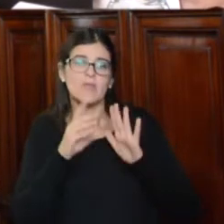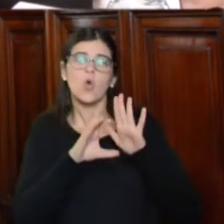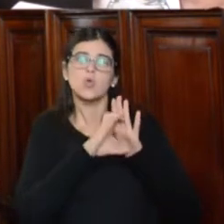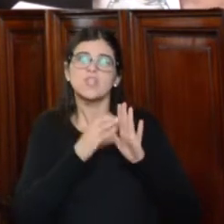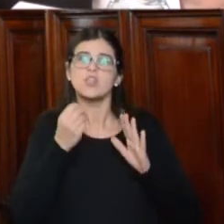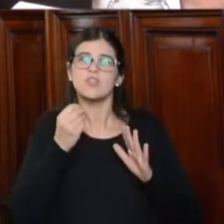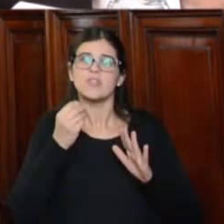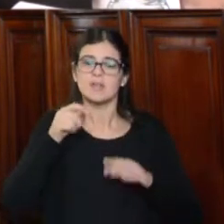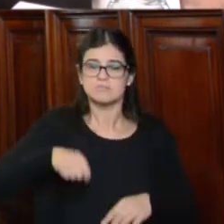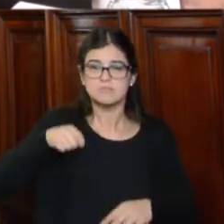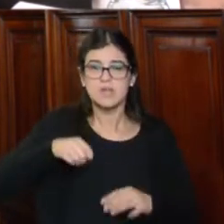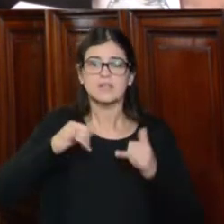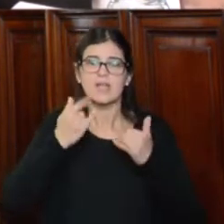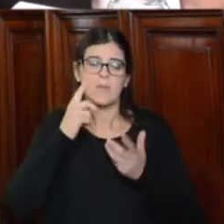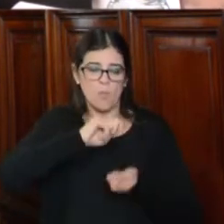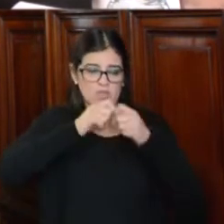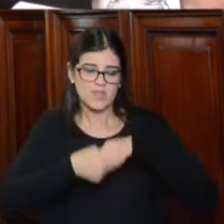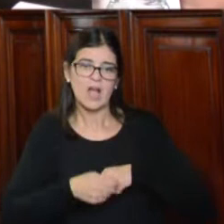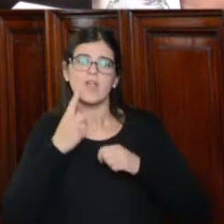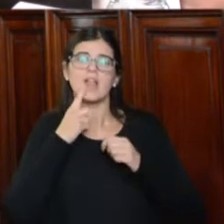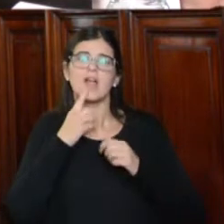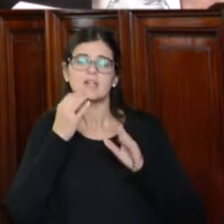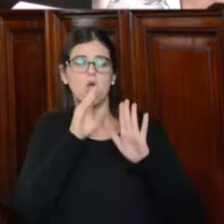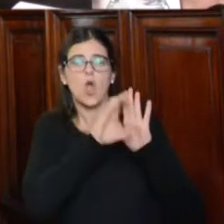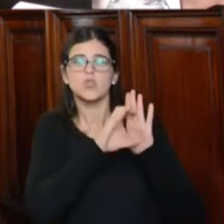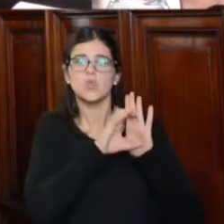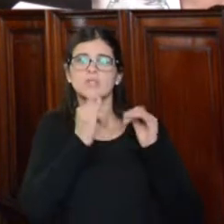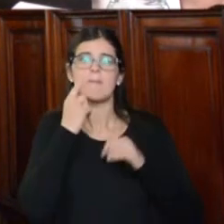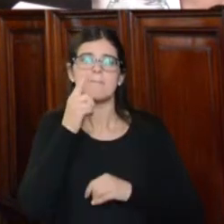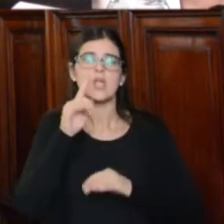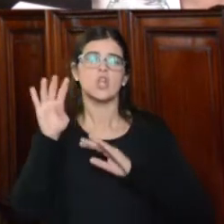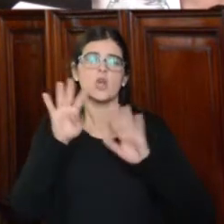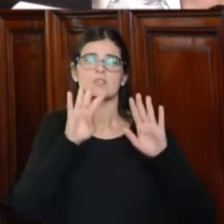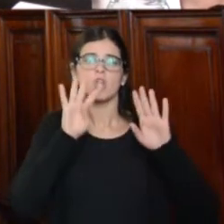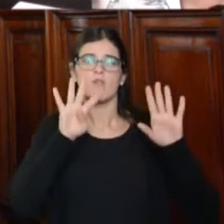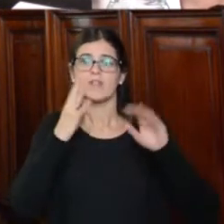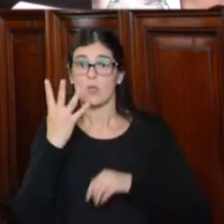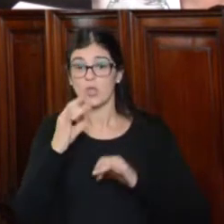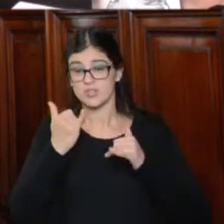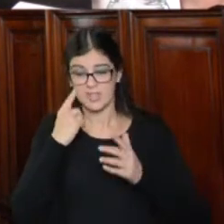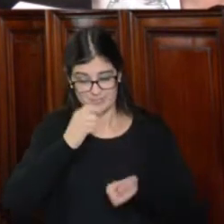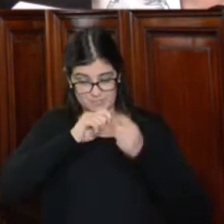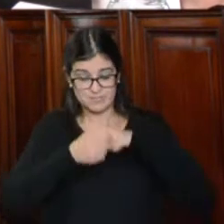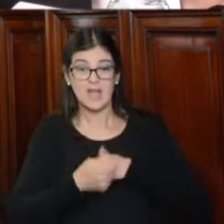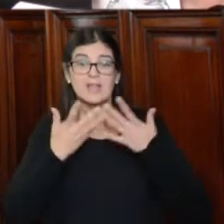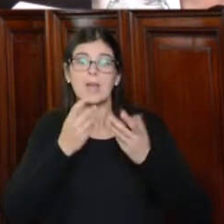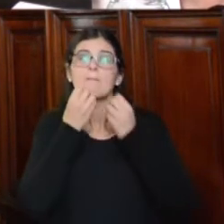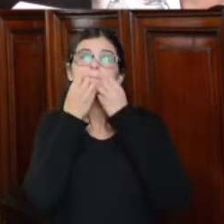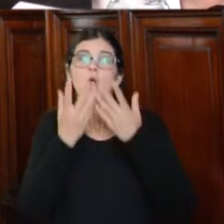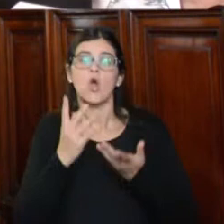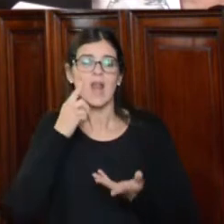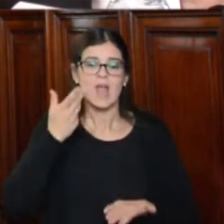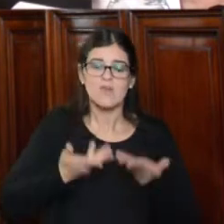magistrados, modificado mediante la Reforma Constitucional de 1994, apuntó a mejorar la